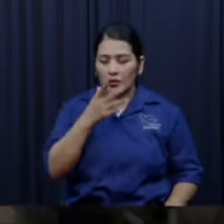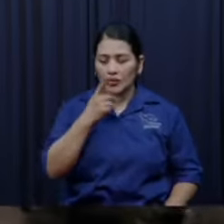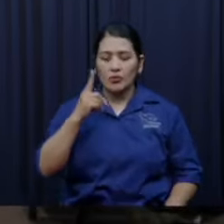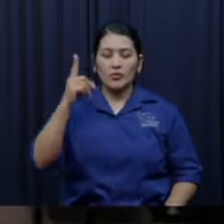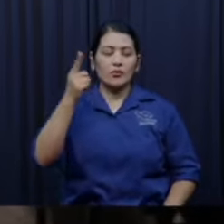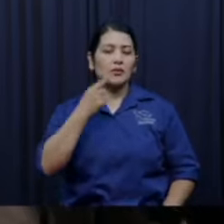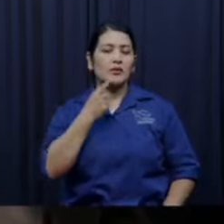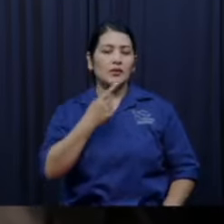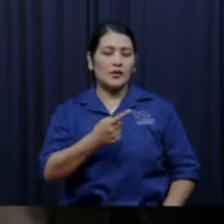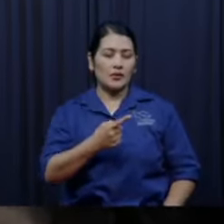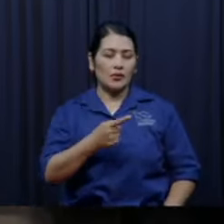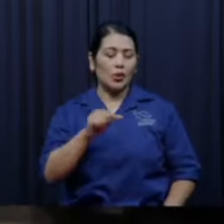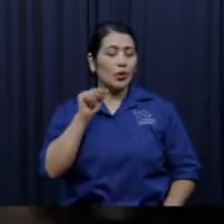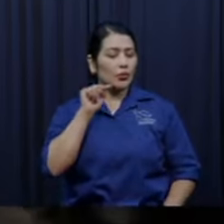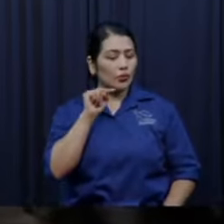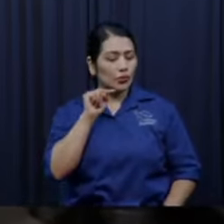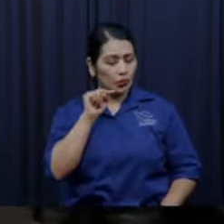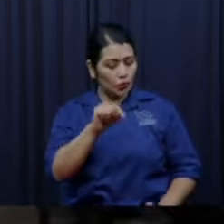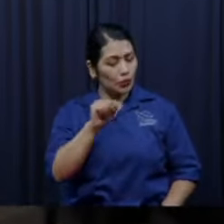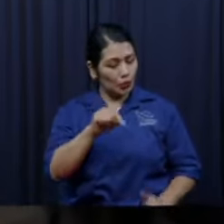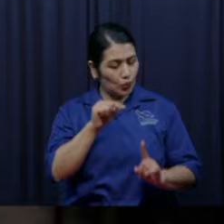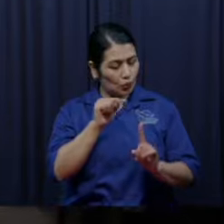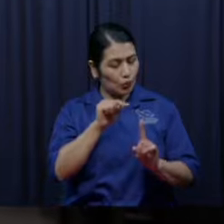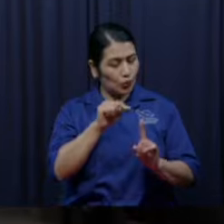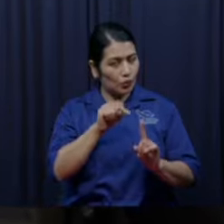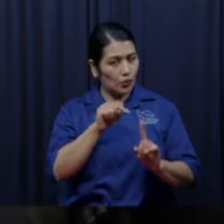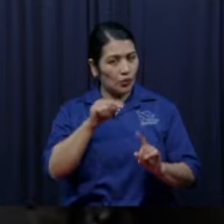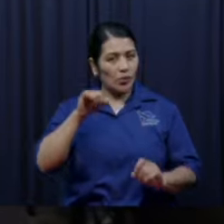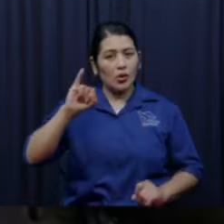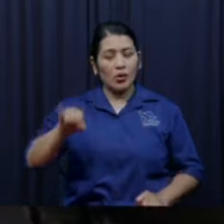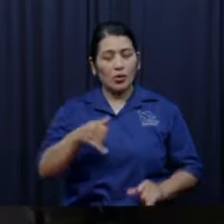A la que el Señor le diga a alguien así, que está cardíaco.